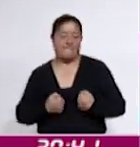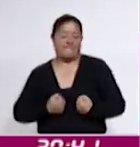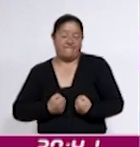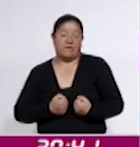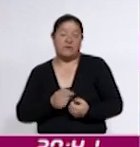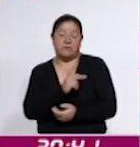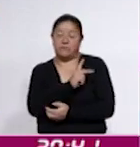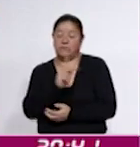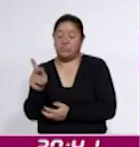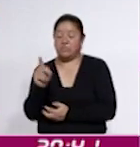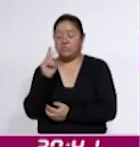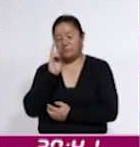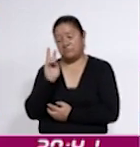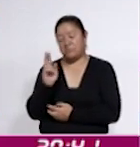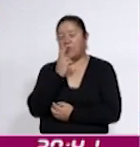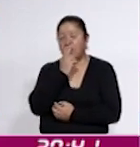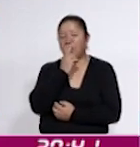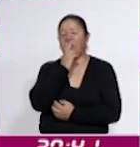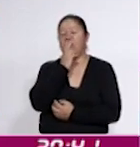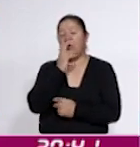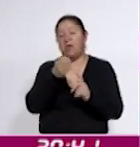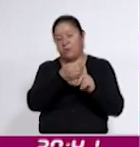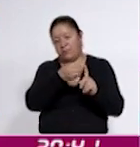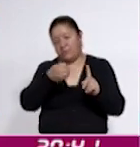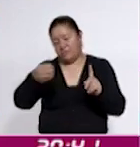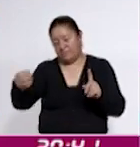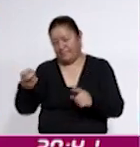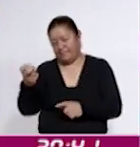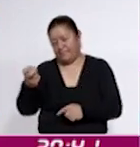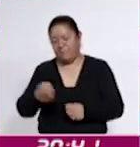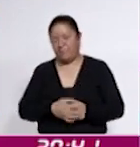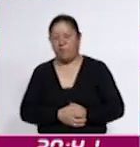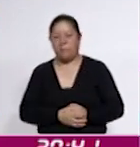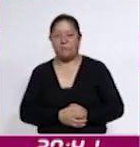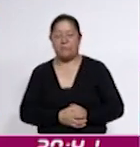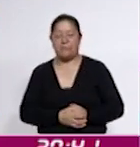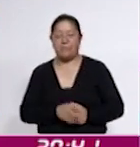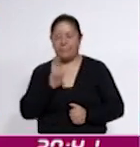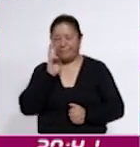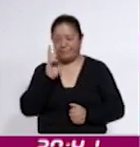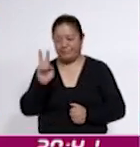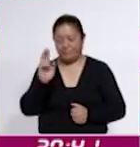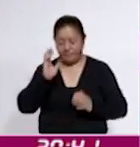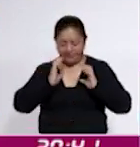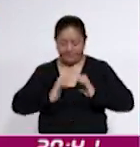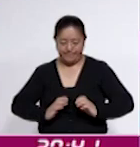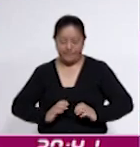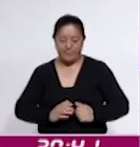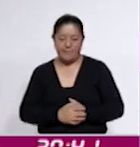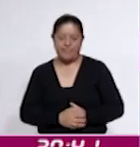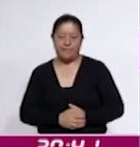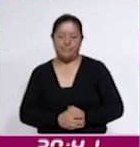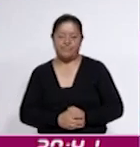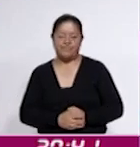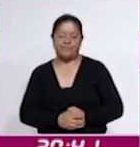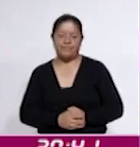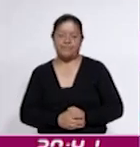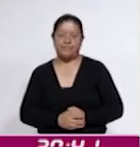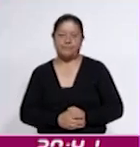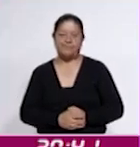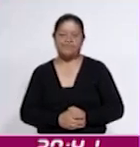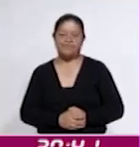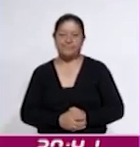apreciar precisamente la disciplina, y que se aprecie a través de la estética corporal. Vamos a más información.